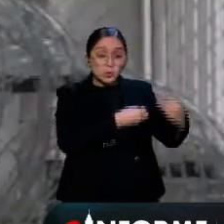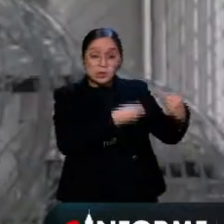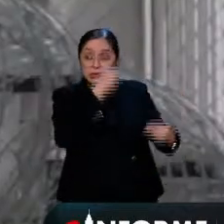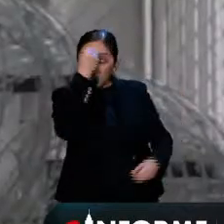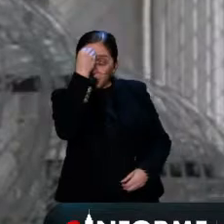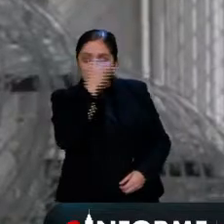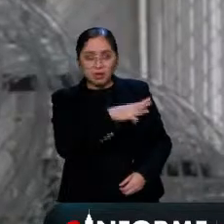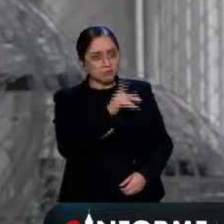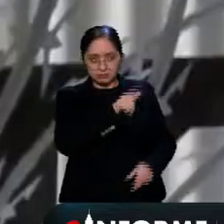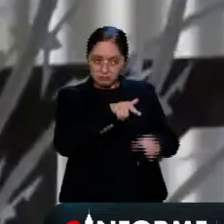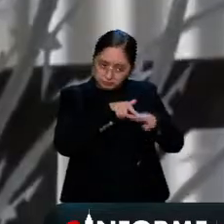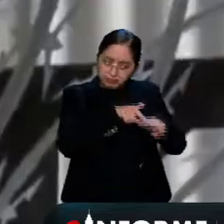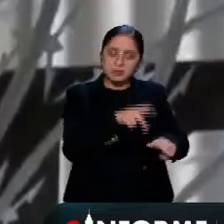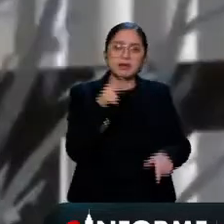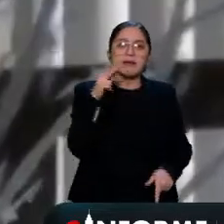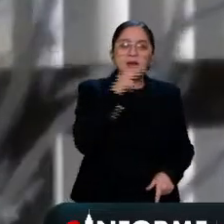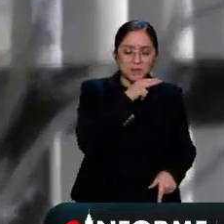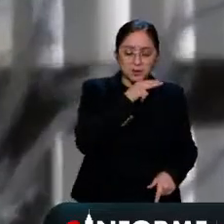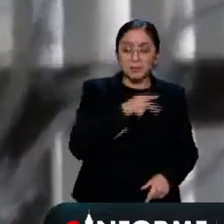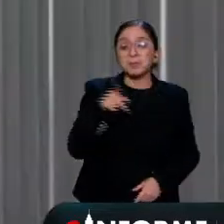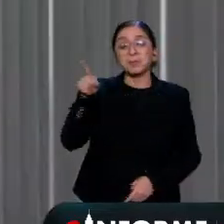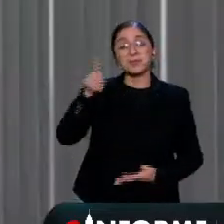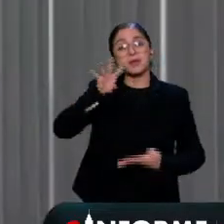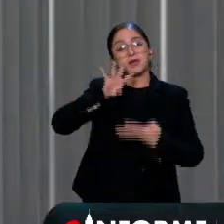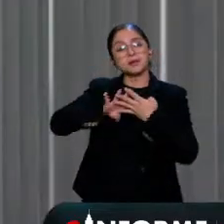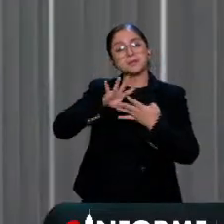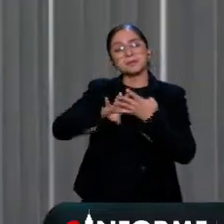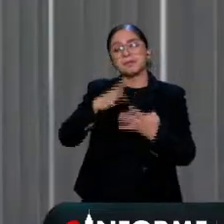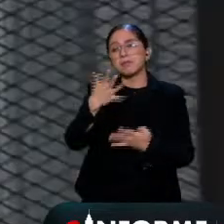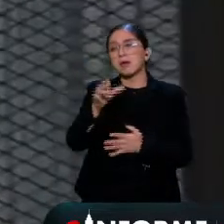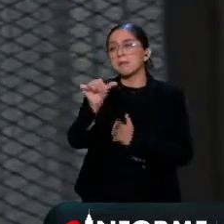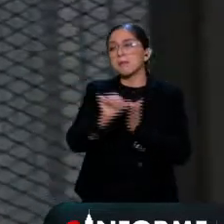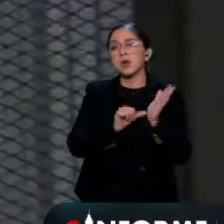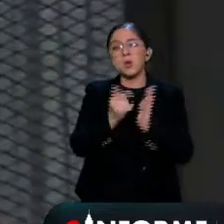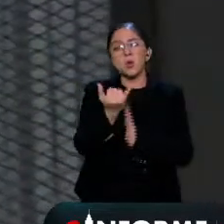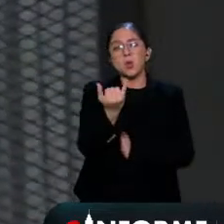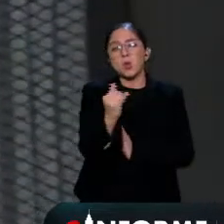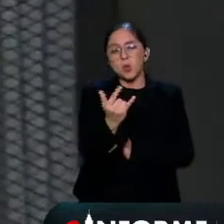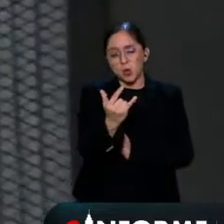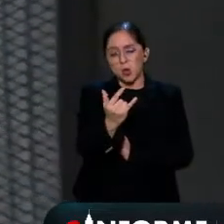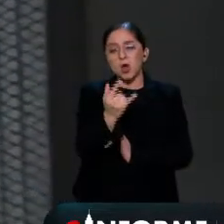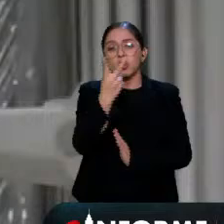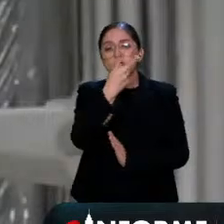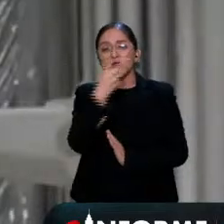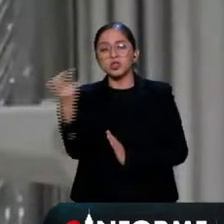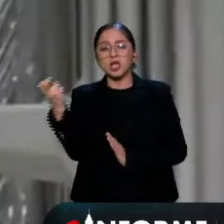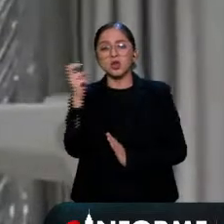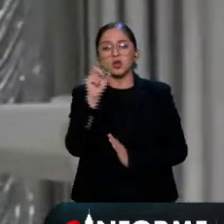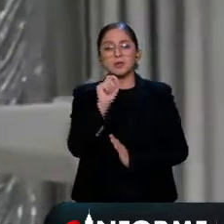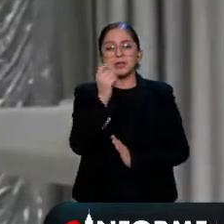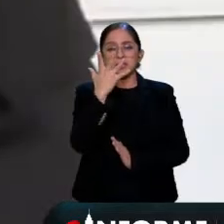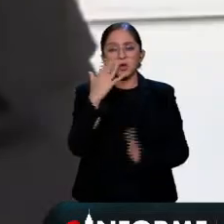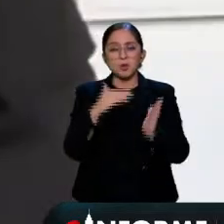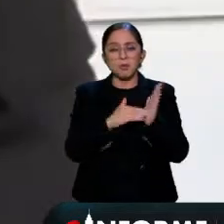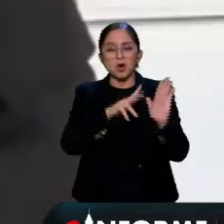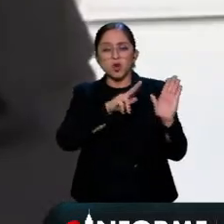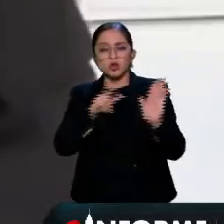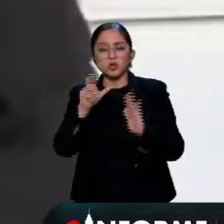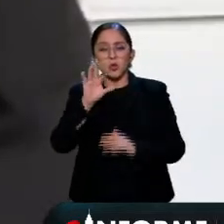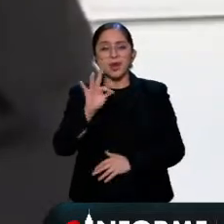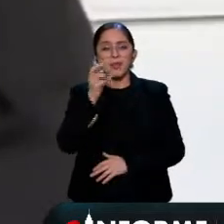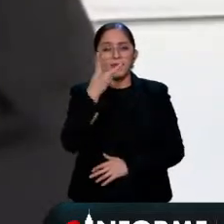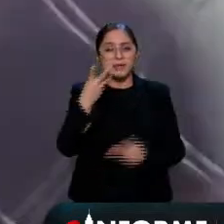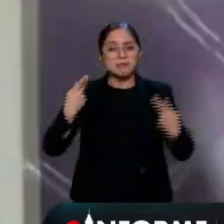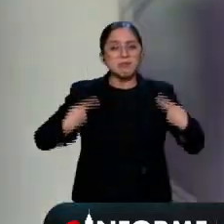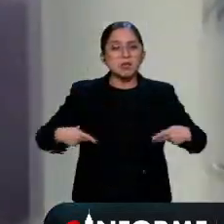información estadística penitenciaria nacional muestra que al cierre del mes de julio se reportaban 225.843 personas privadas de la